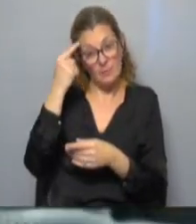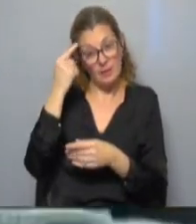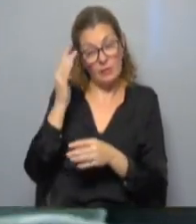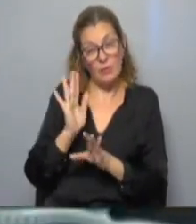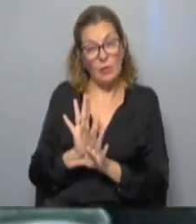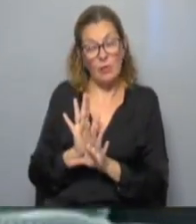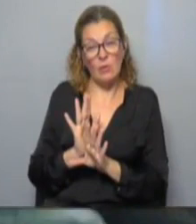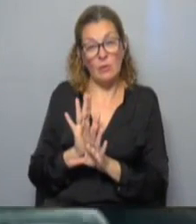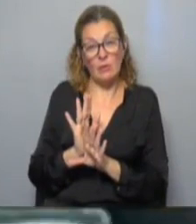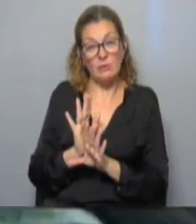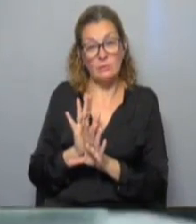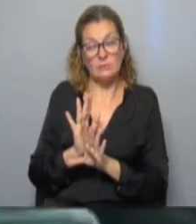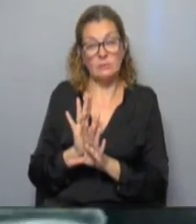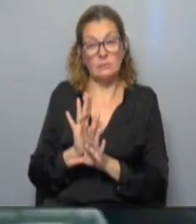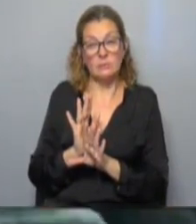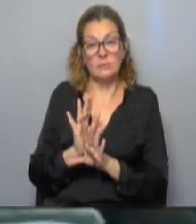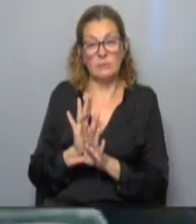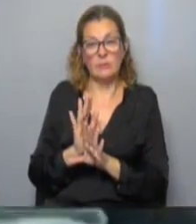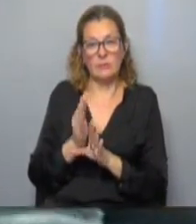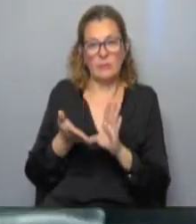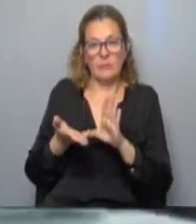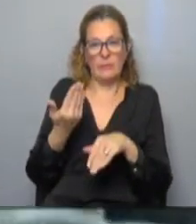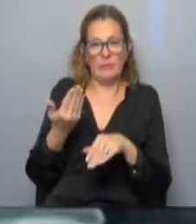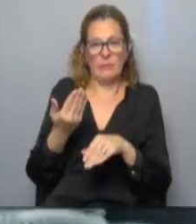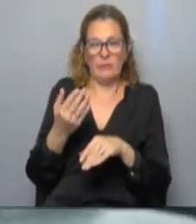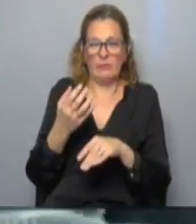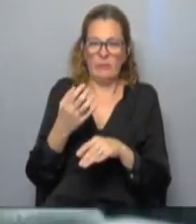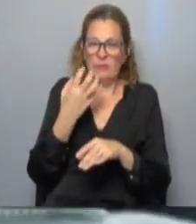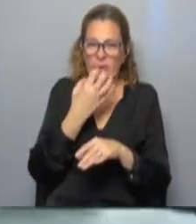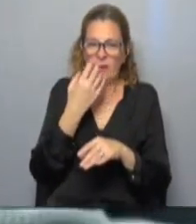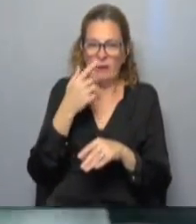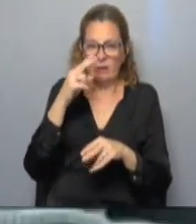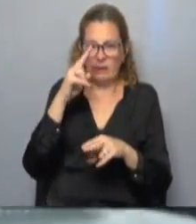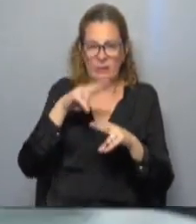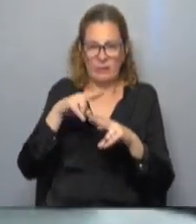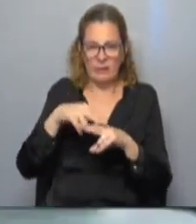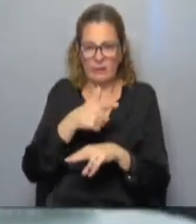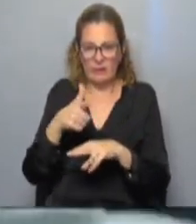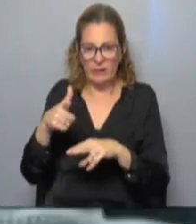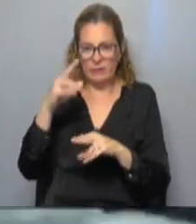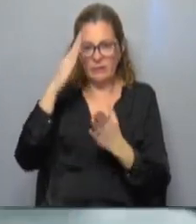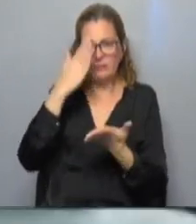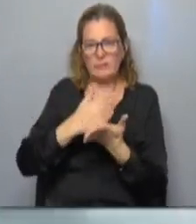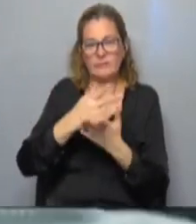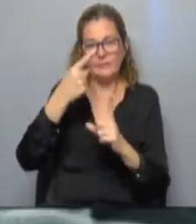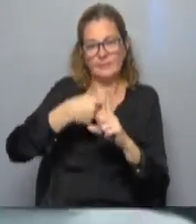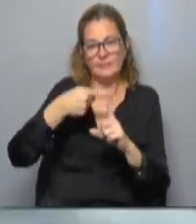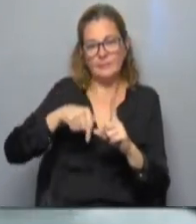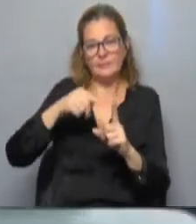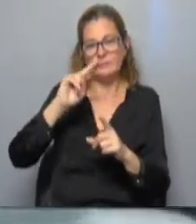perjuicio del incremento que lamentablemente homicidios vienen teniendo los últimos meses en nuestro país,